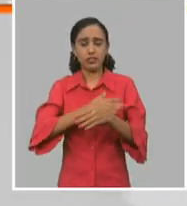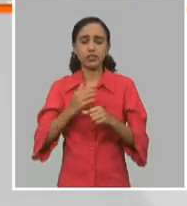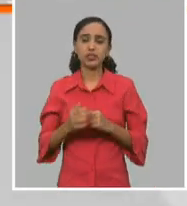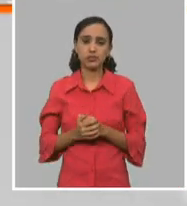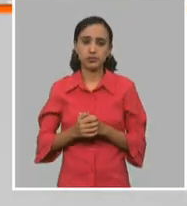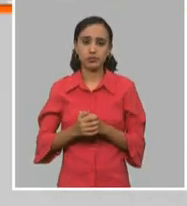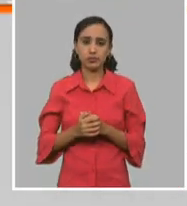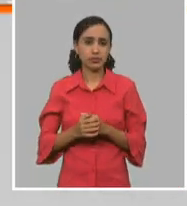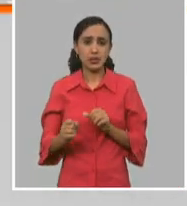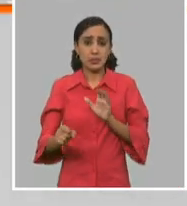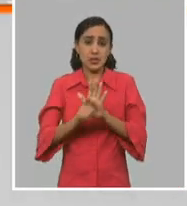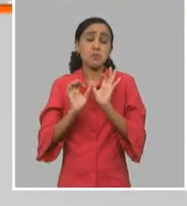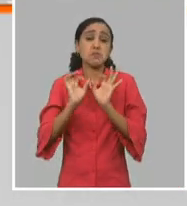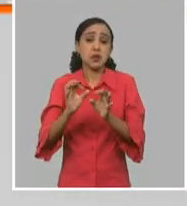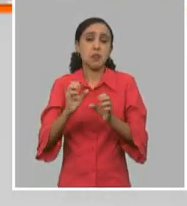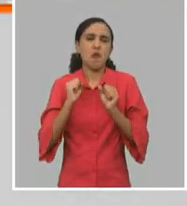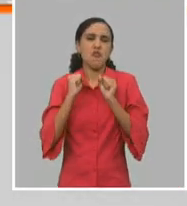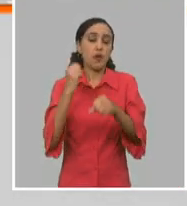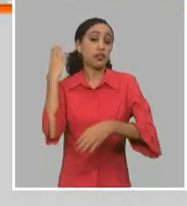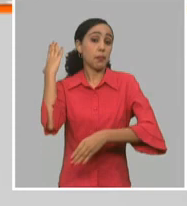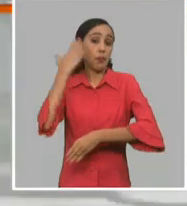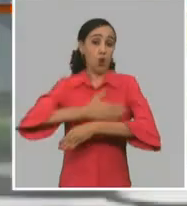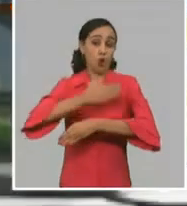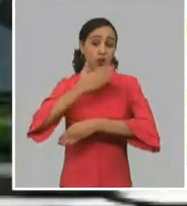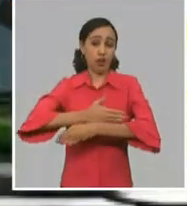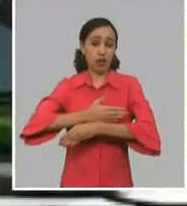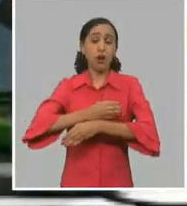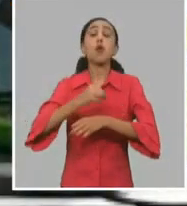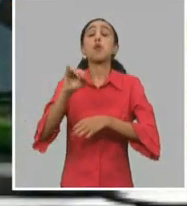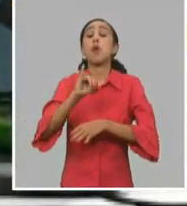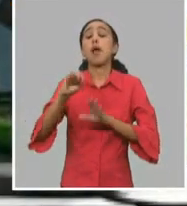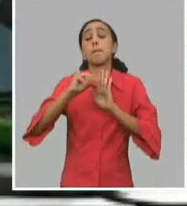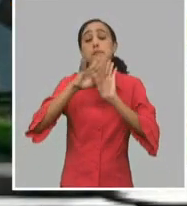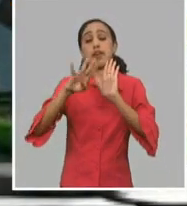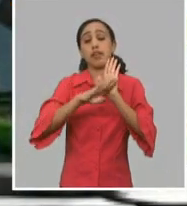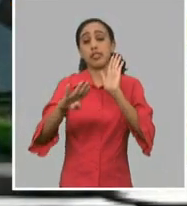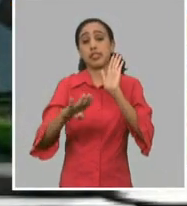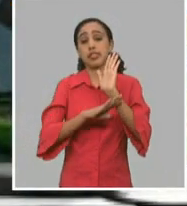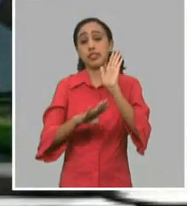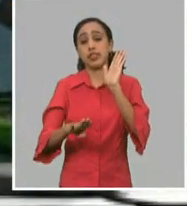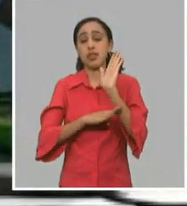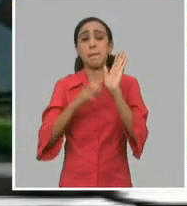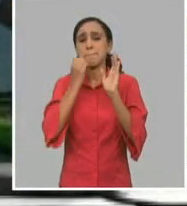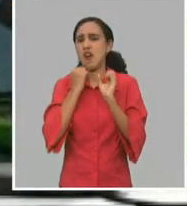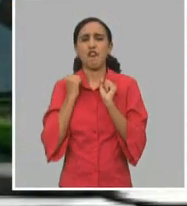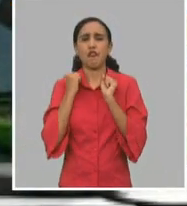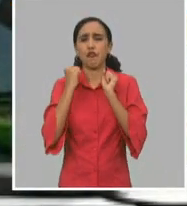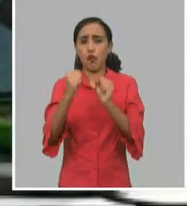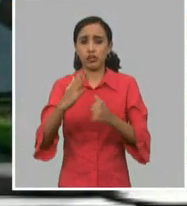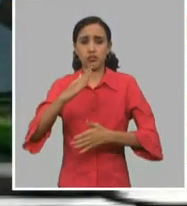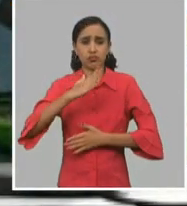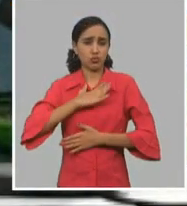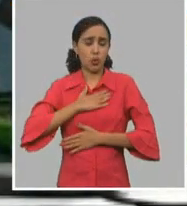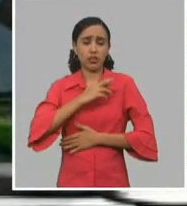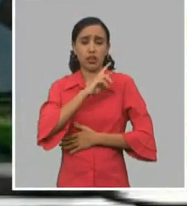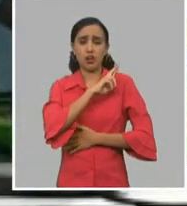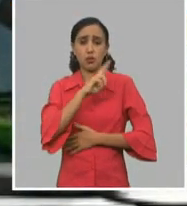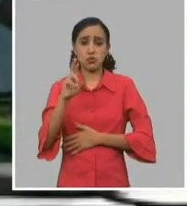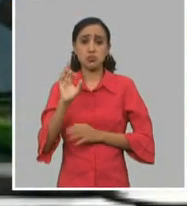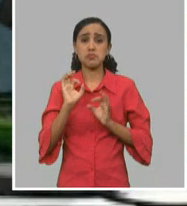estaban reciéndose el bloqueo, estaban tomándose medidas más fuertes con nuestra revolución,